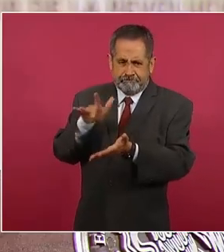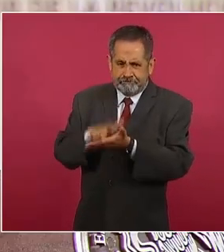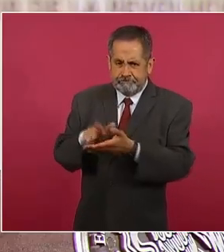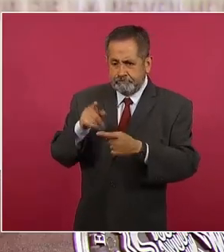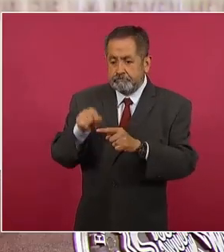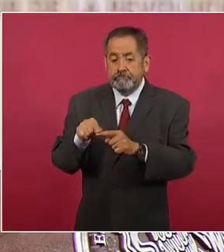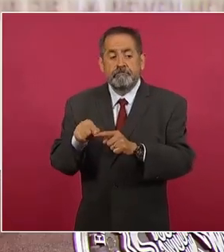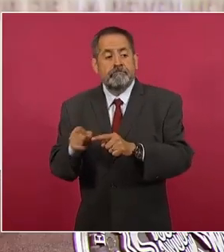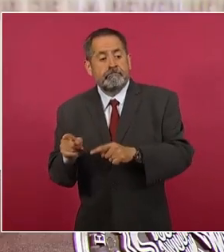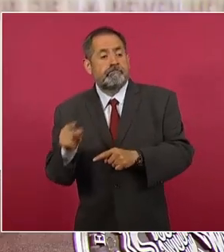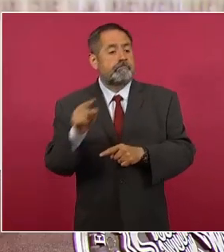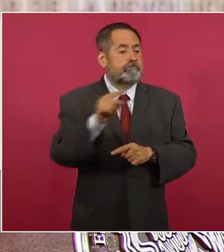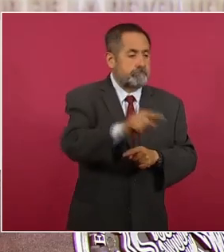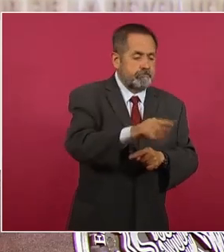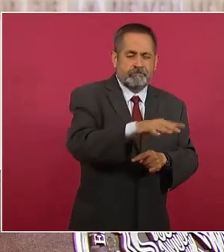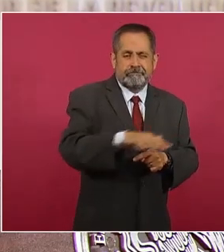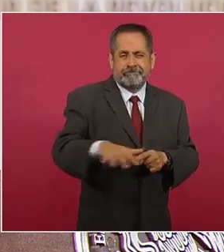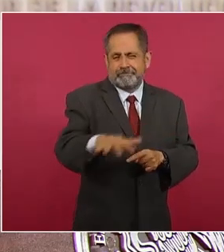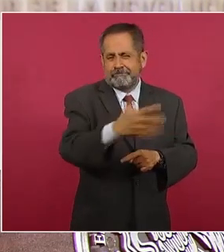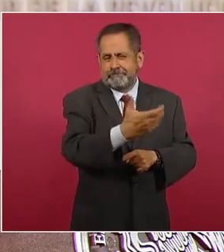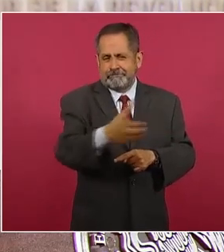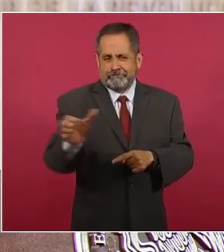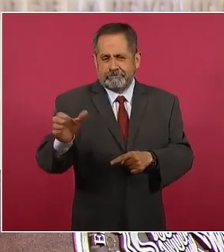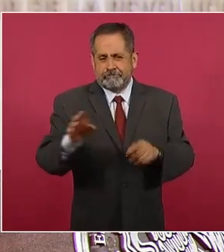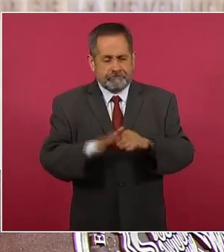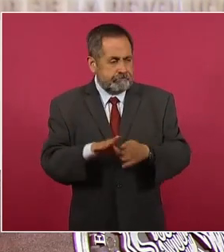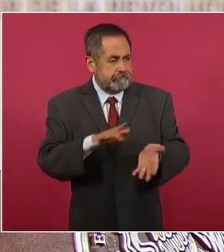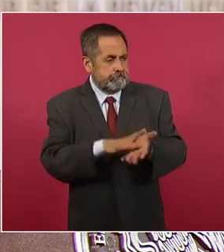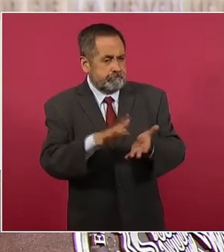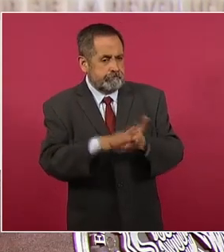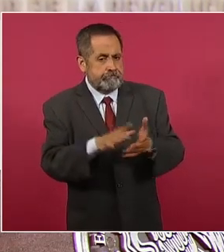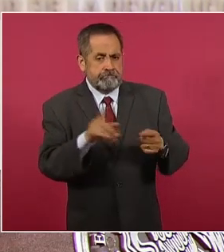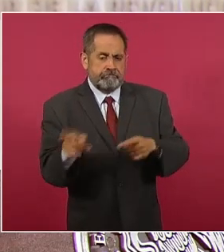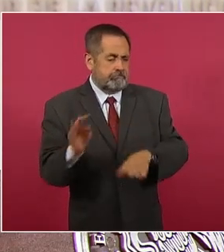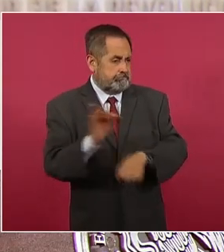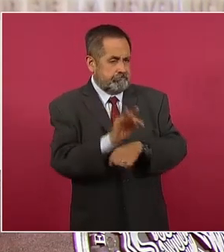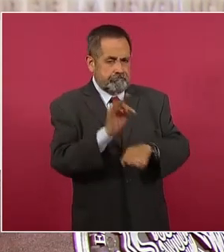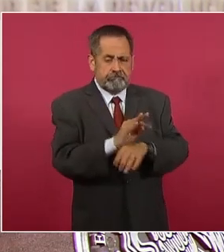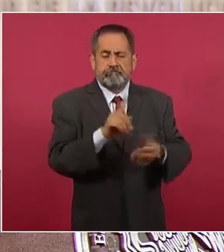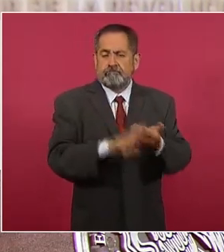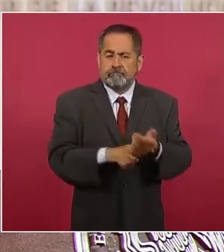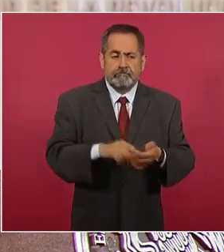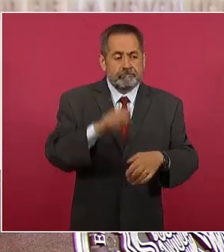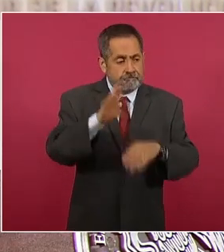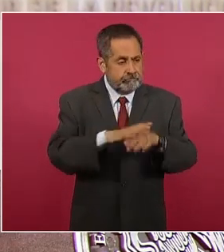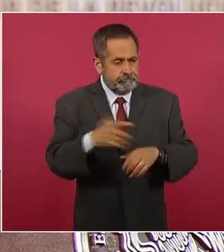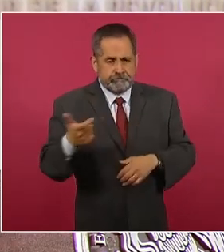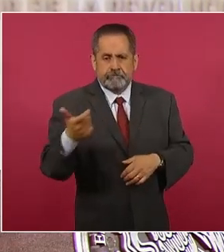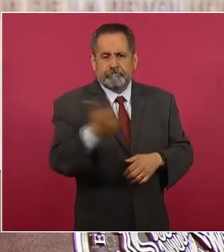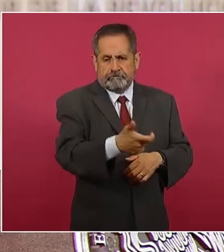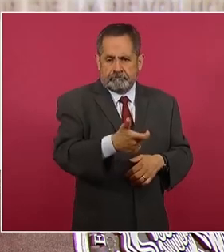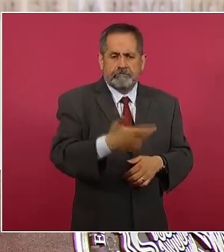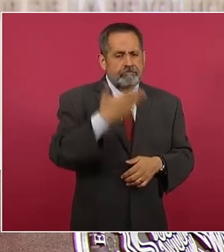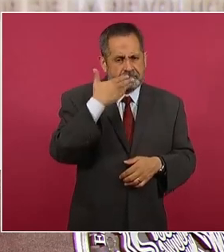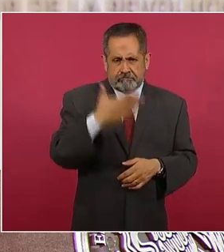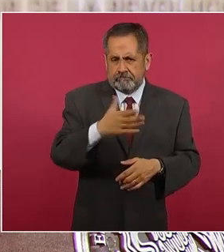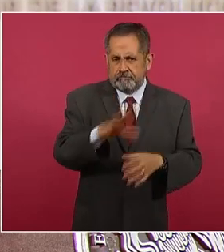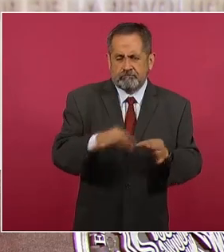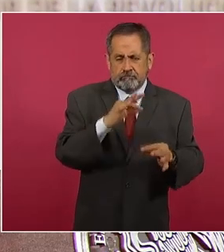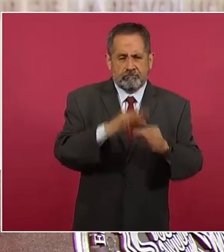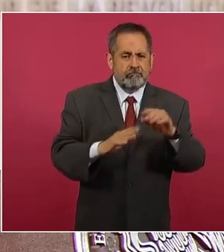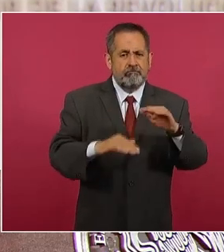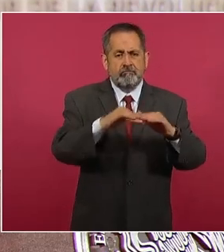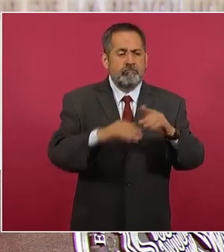en aquellos sectores y regiones en donde hay vulnerabilidad a precios por ya sea